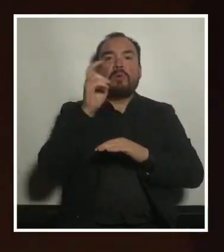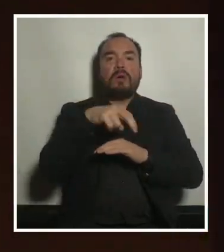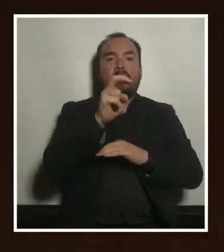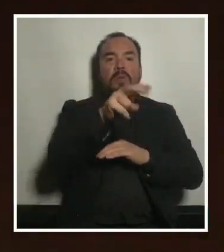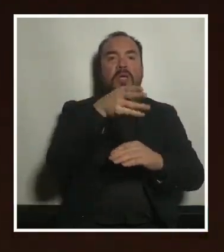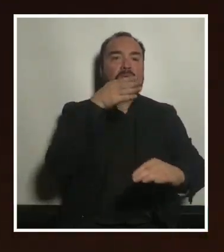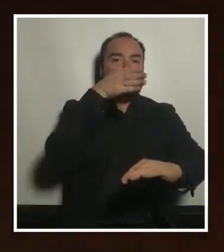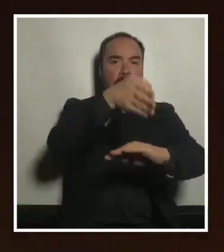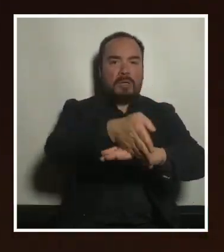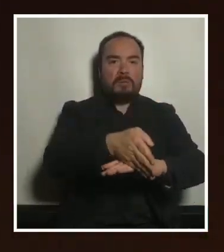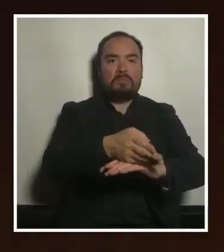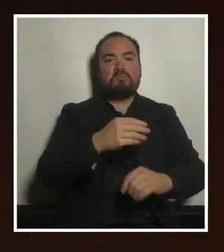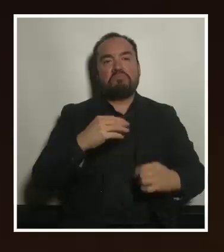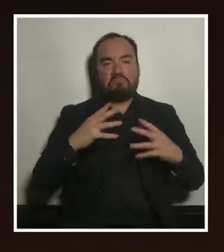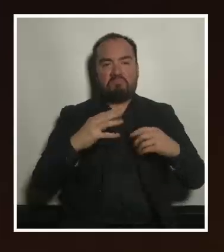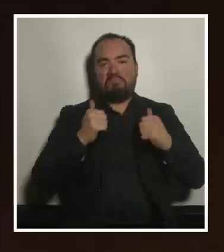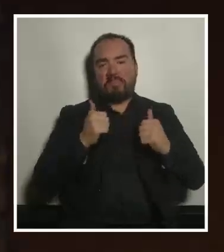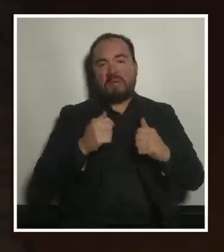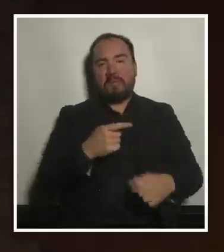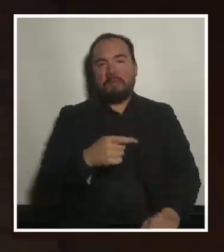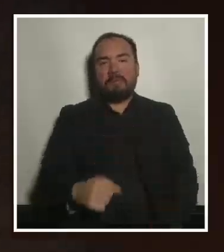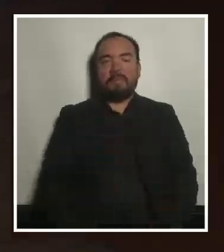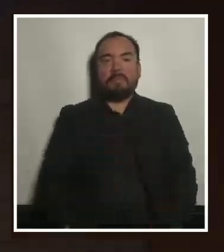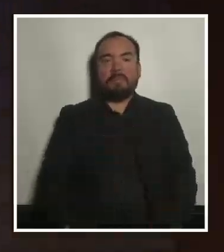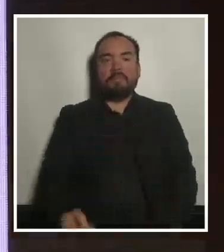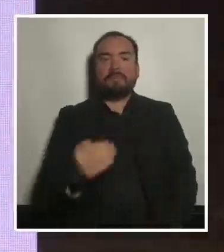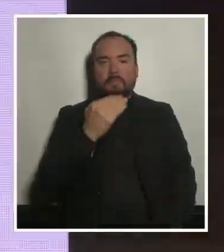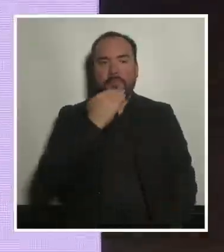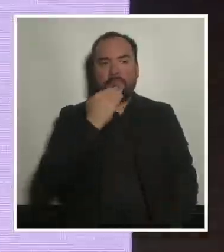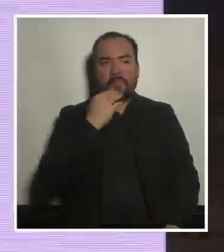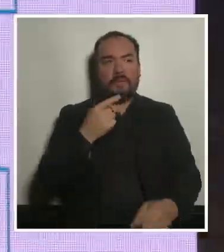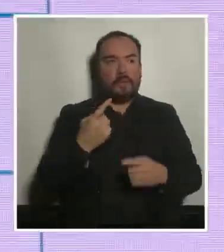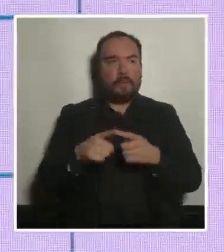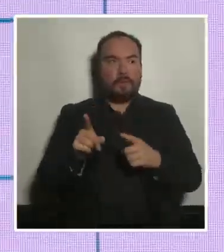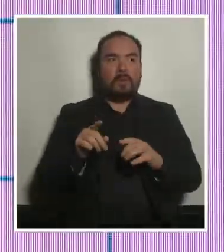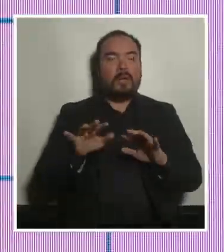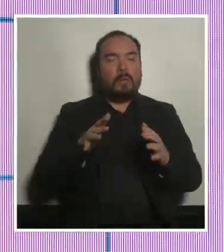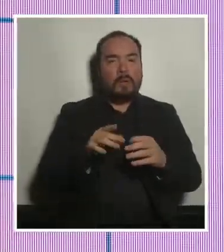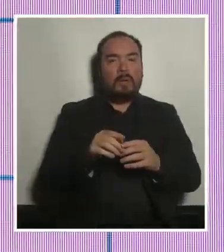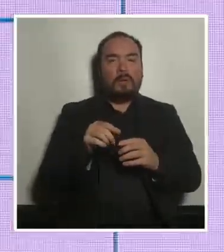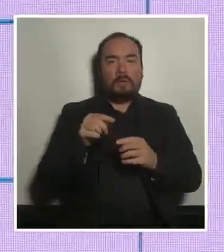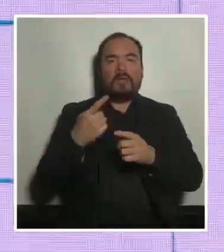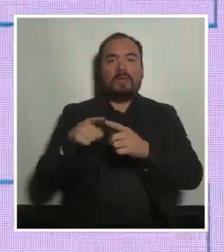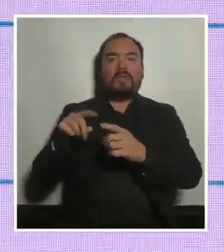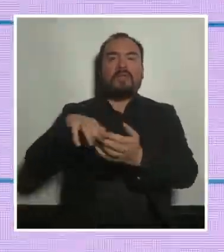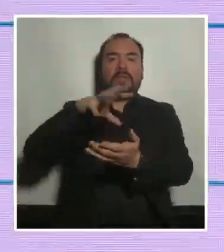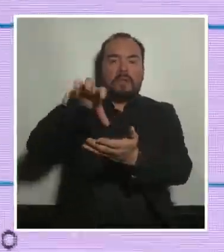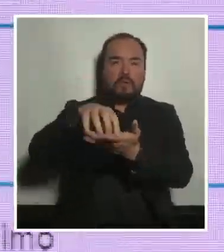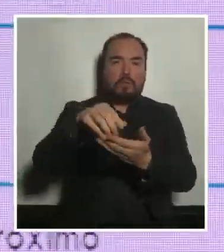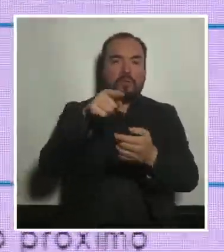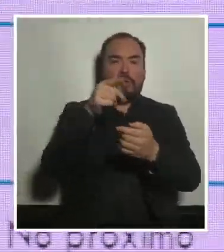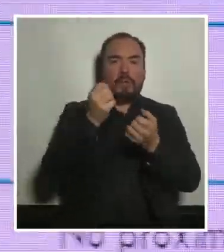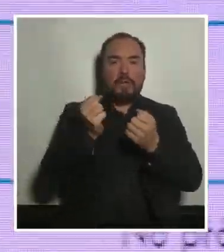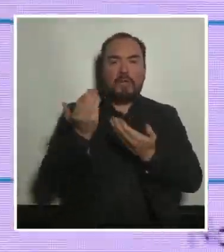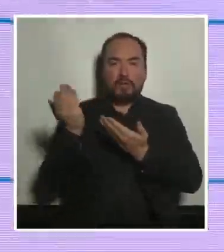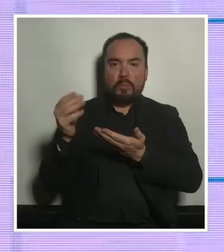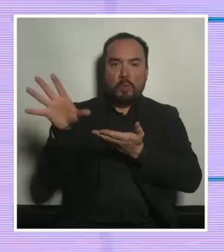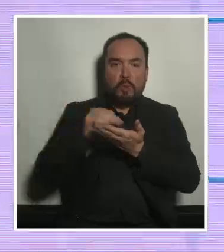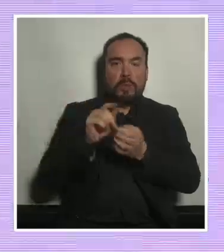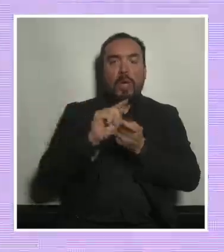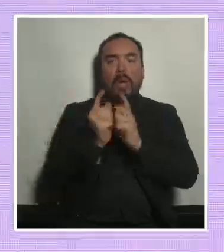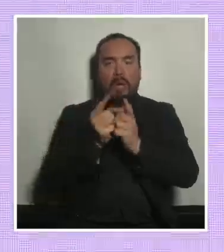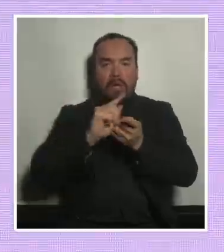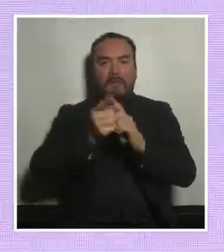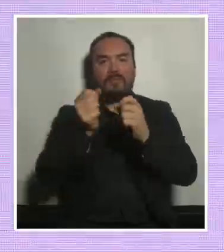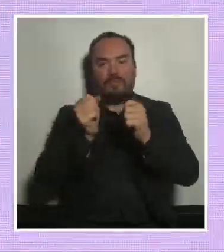este esquema en el fondo que seguramente es modificable para diferentes contextos lo que intenta